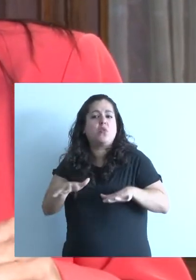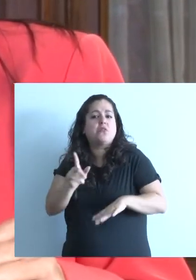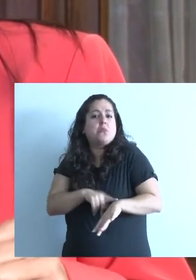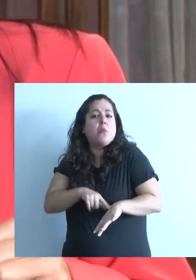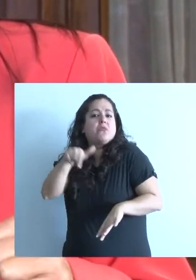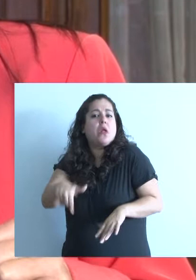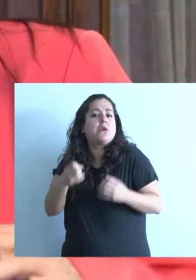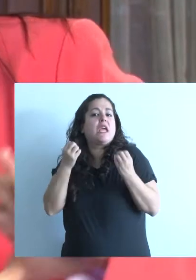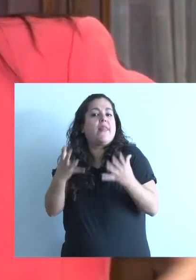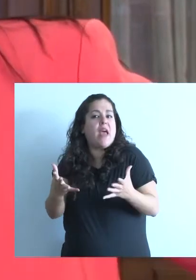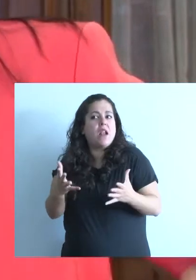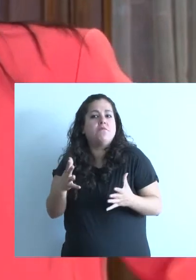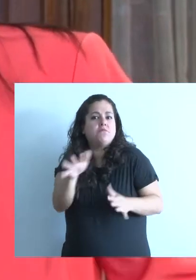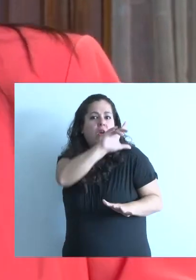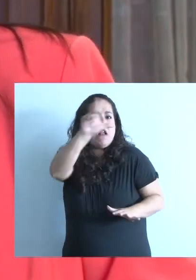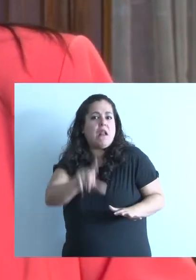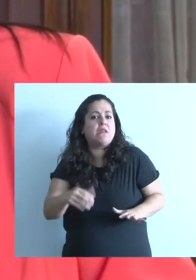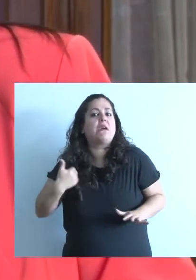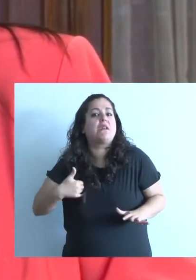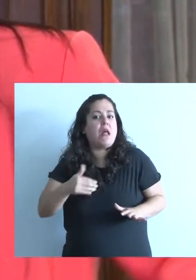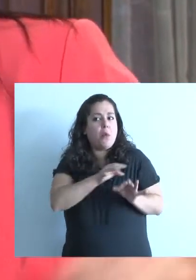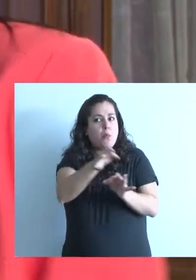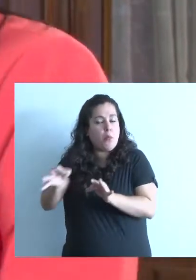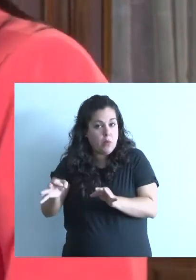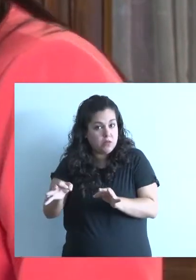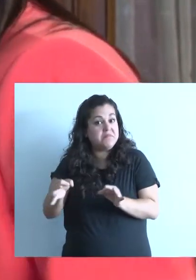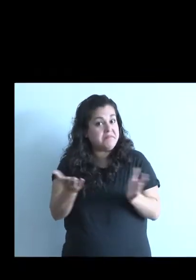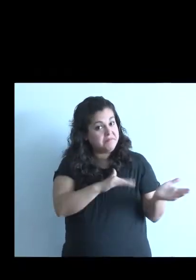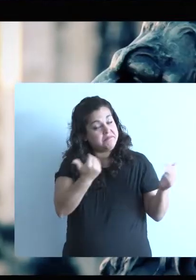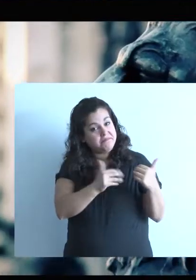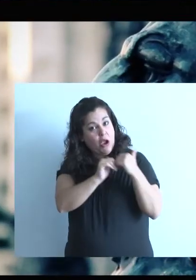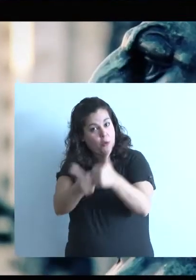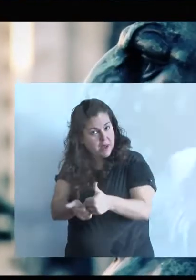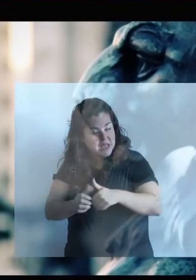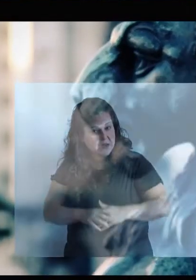justamente estos pueblos en el territorio de la República Argentina? ¿Me acompañan?